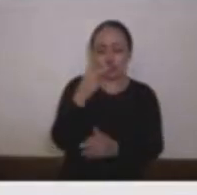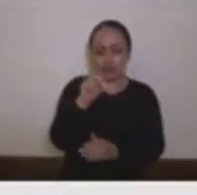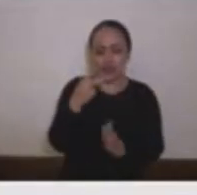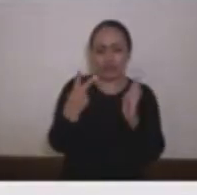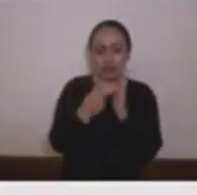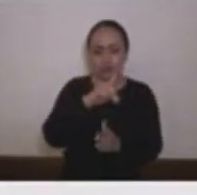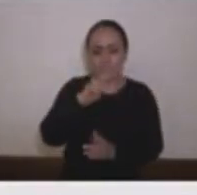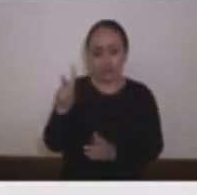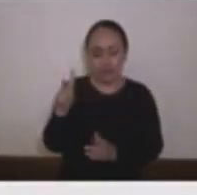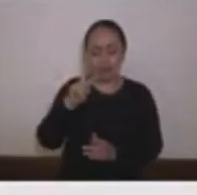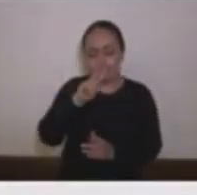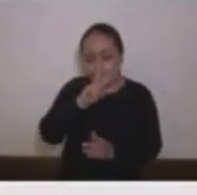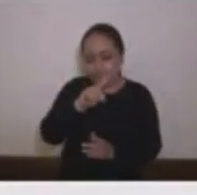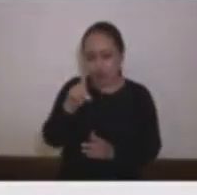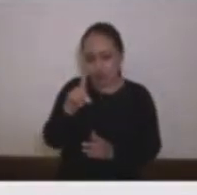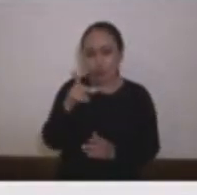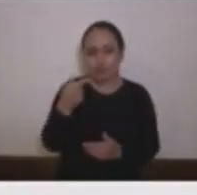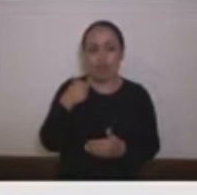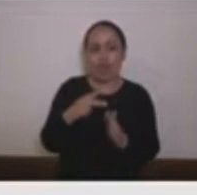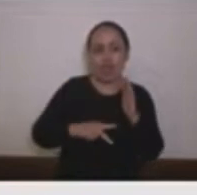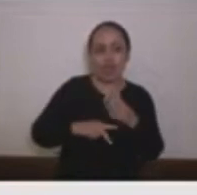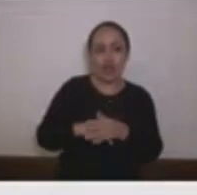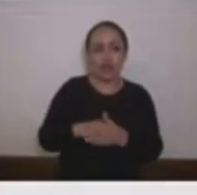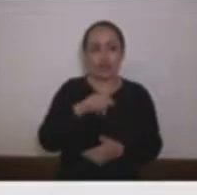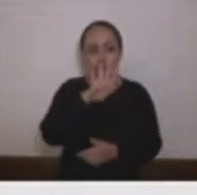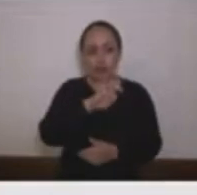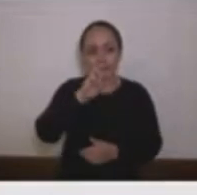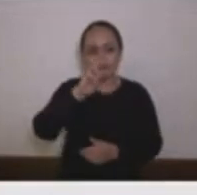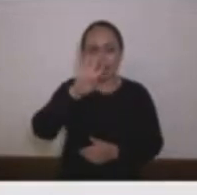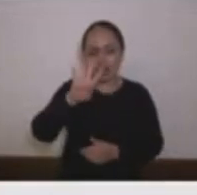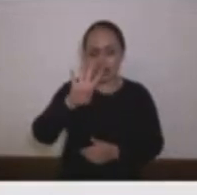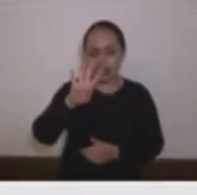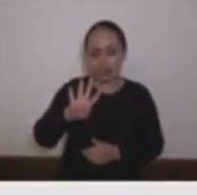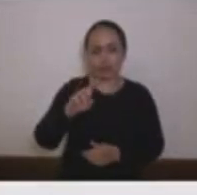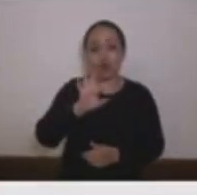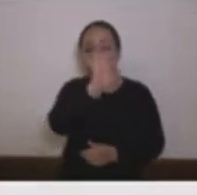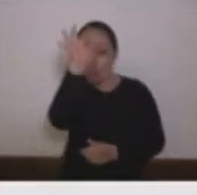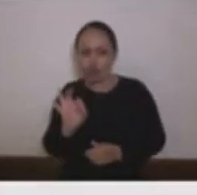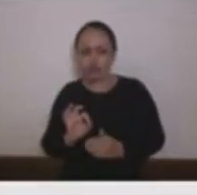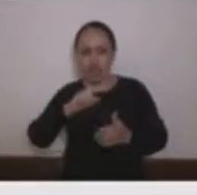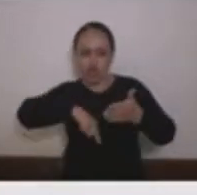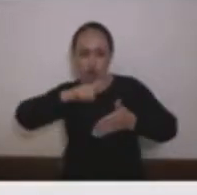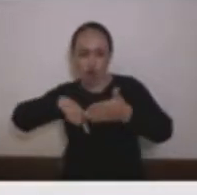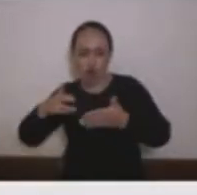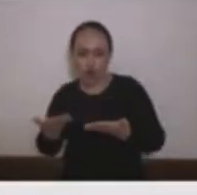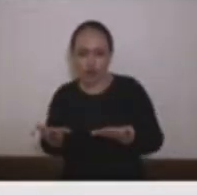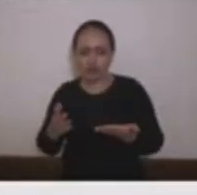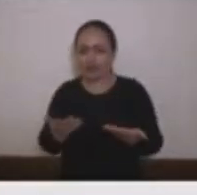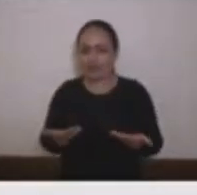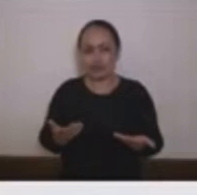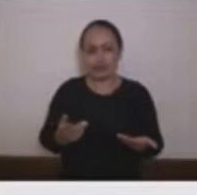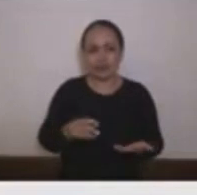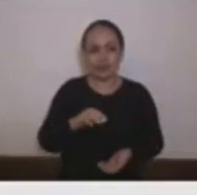contratos realizados en dicho periodo se suscribieron mediante una contratación directa de 26 contratos que realizó dicha entidad